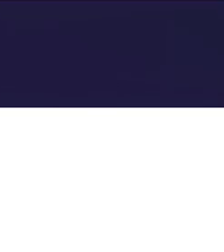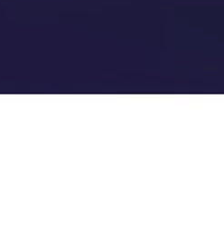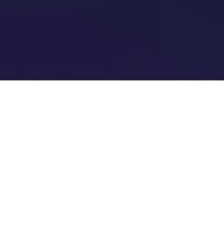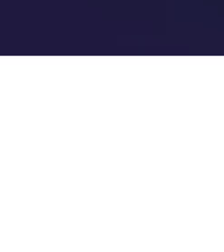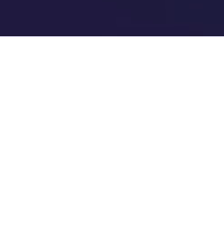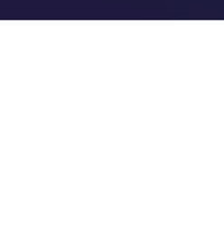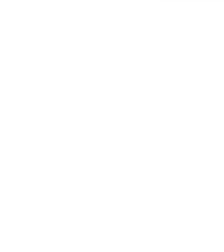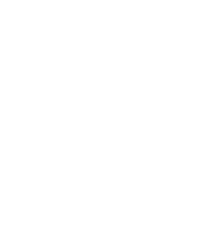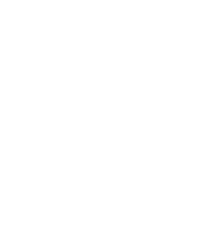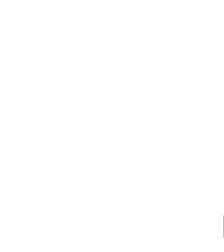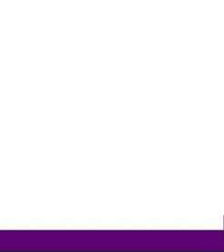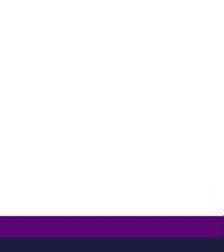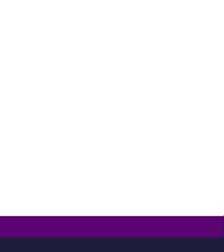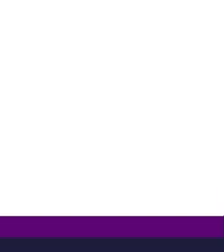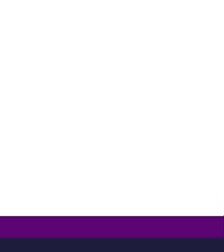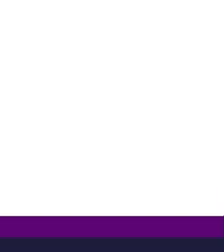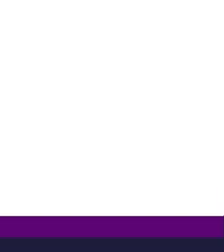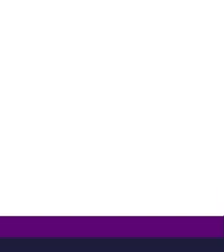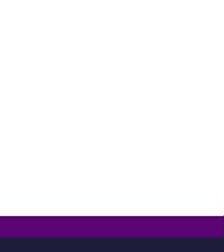Expo Innova UCR